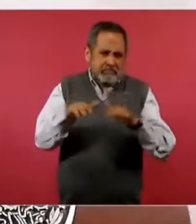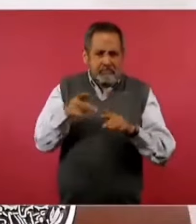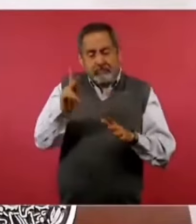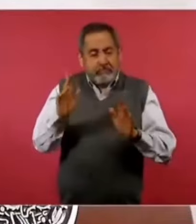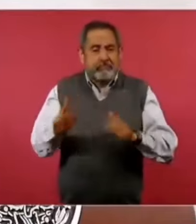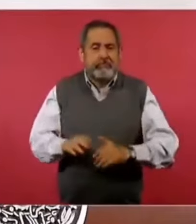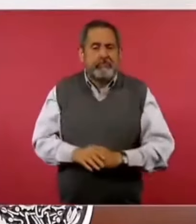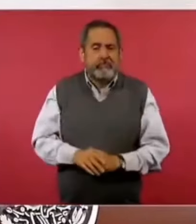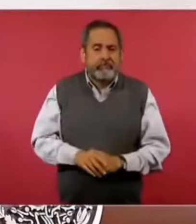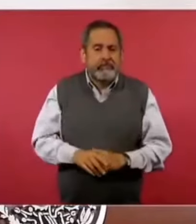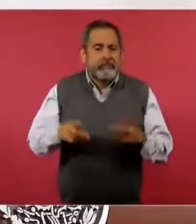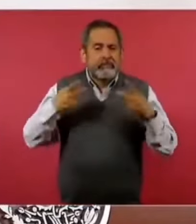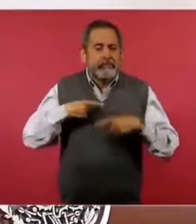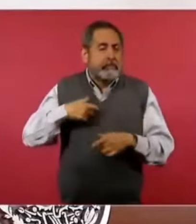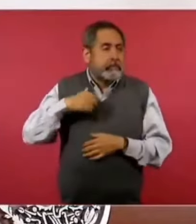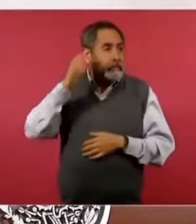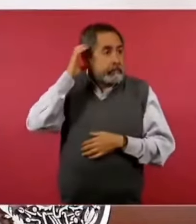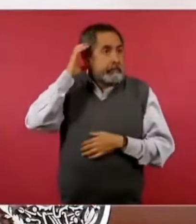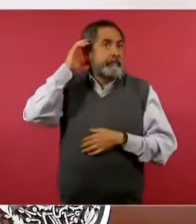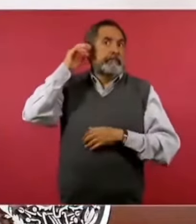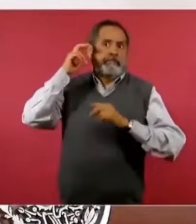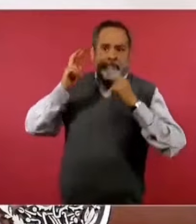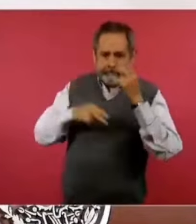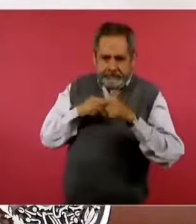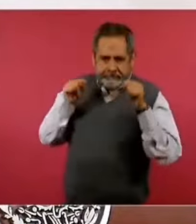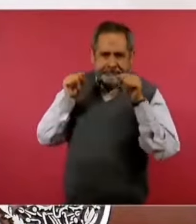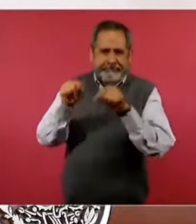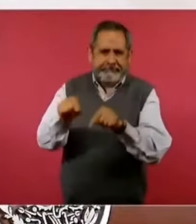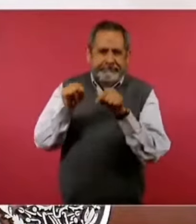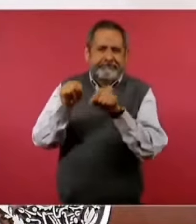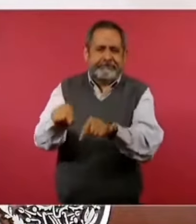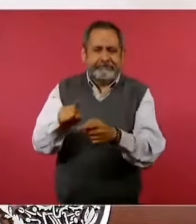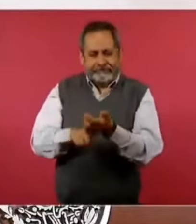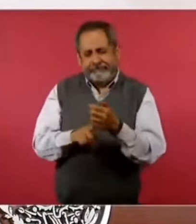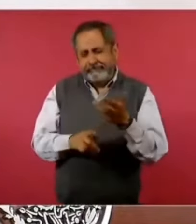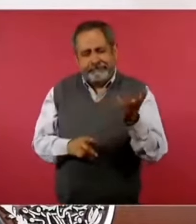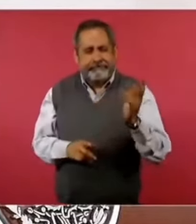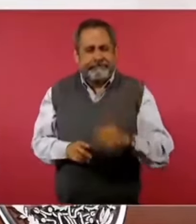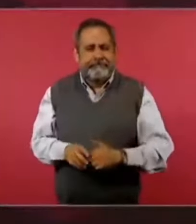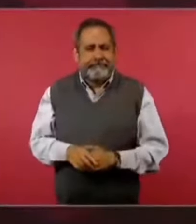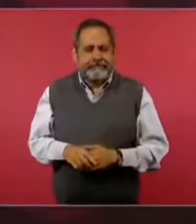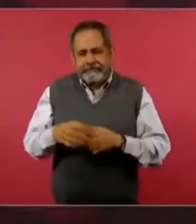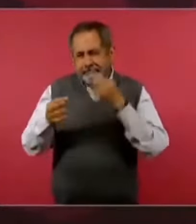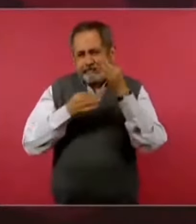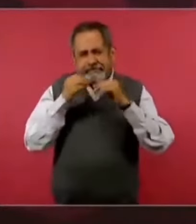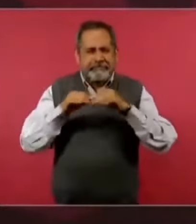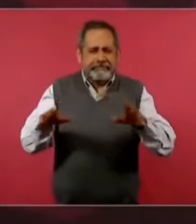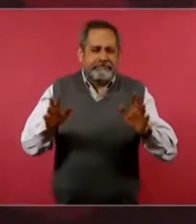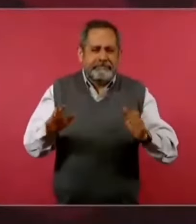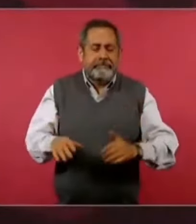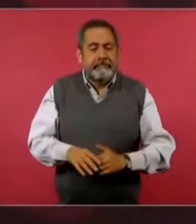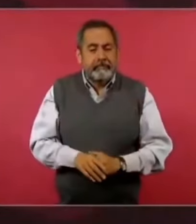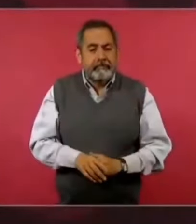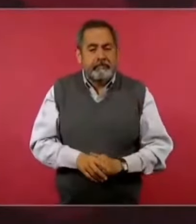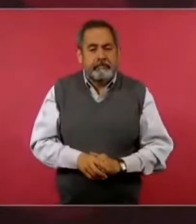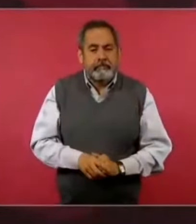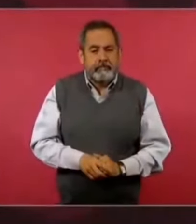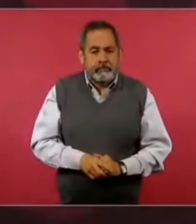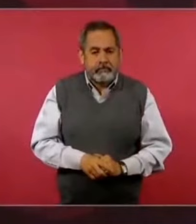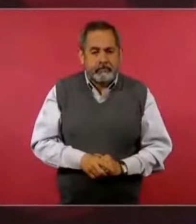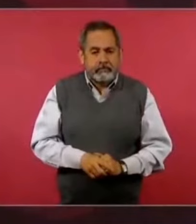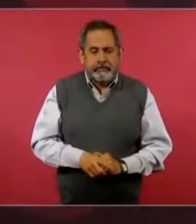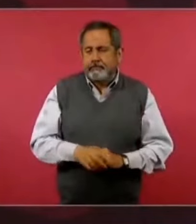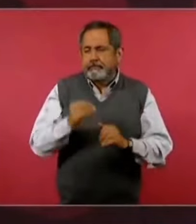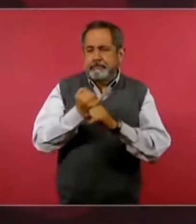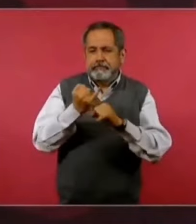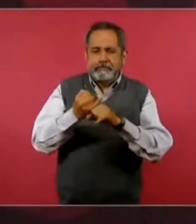Pero la gente se entera por los medios y la red.